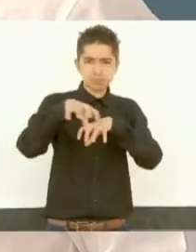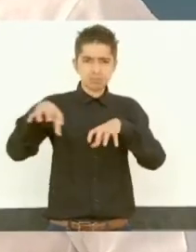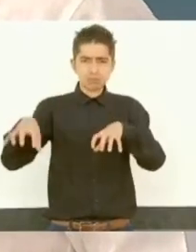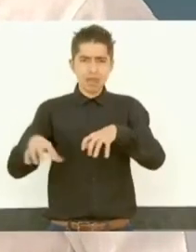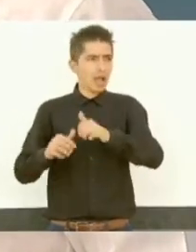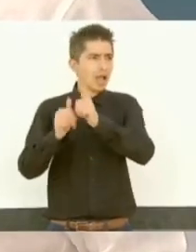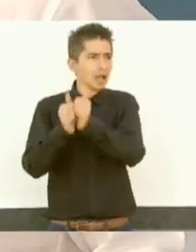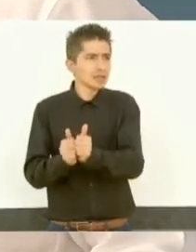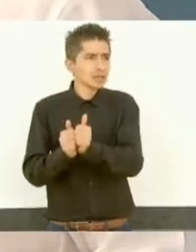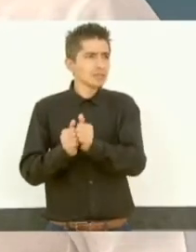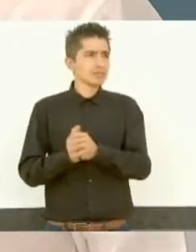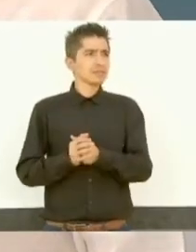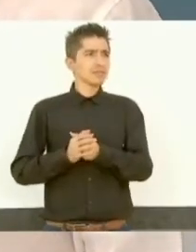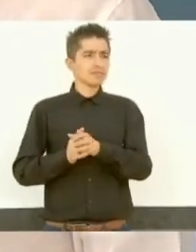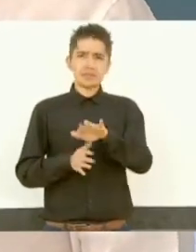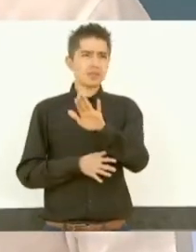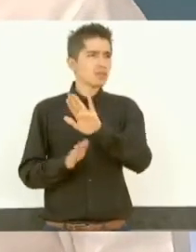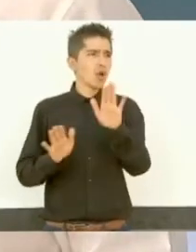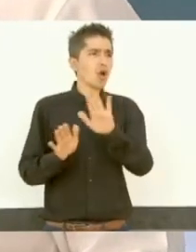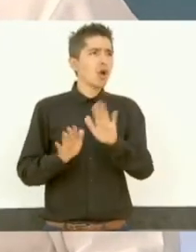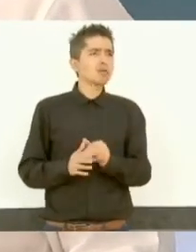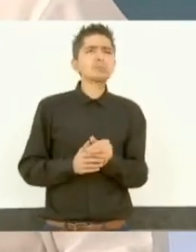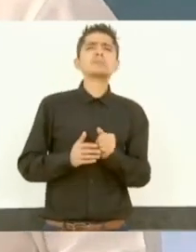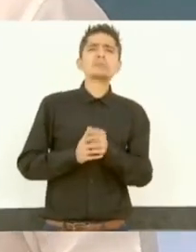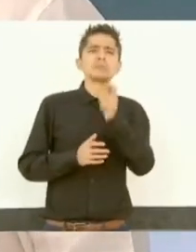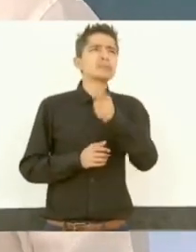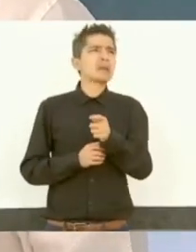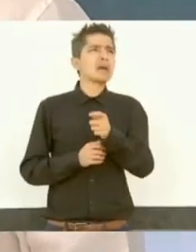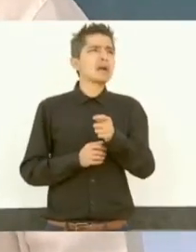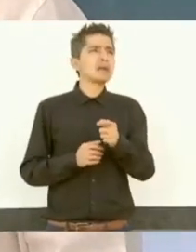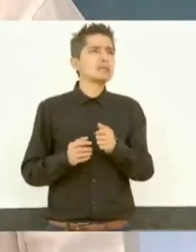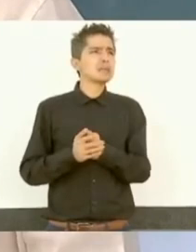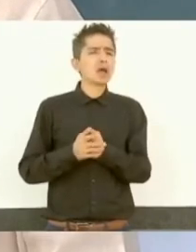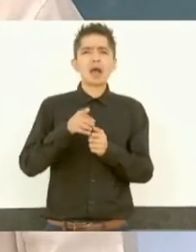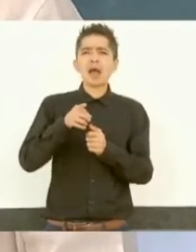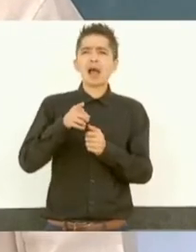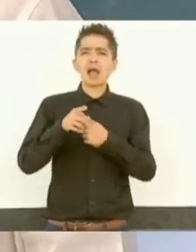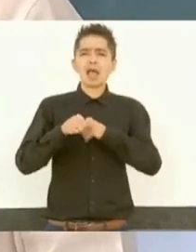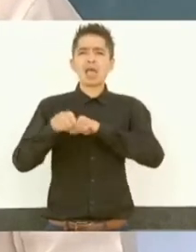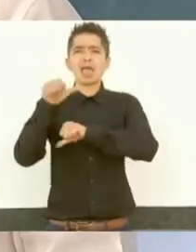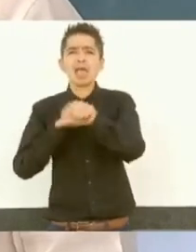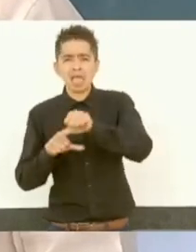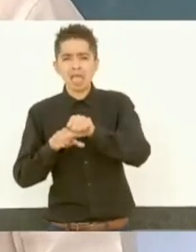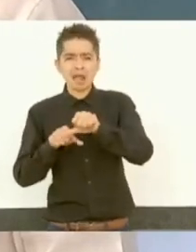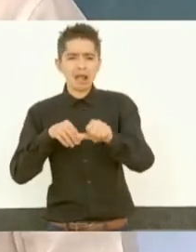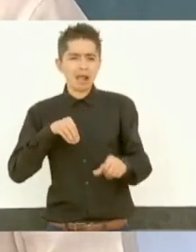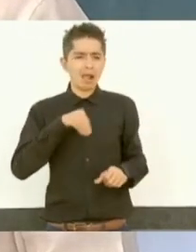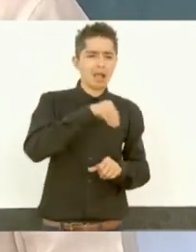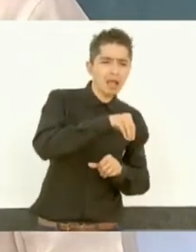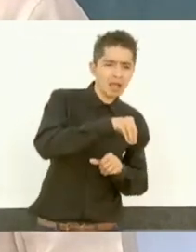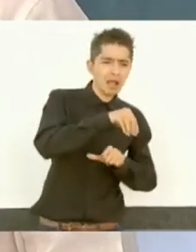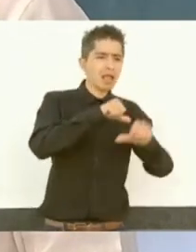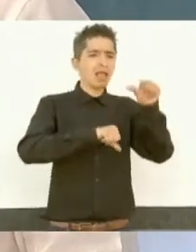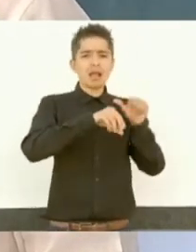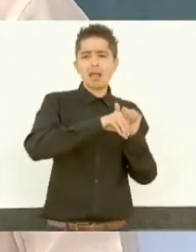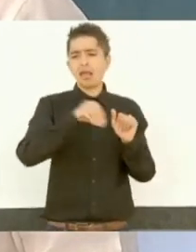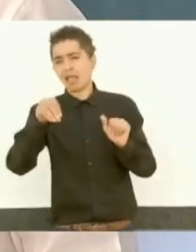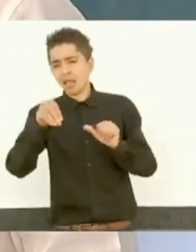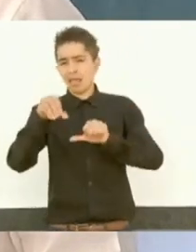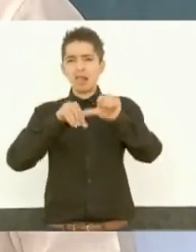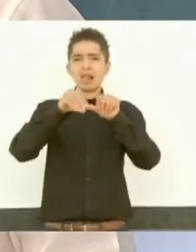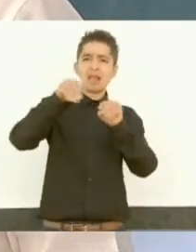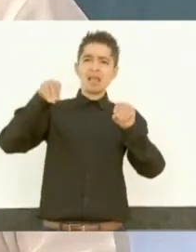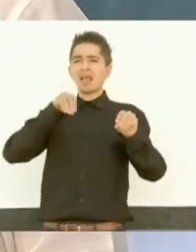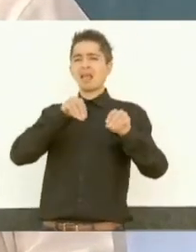no estar de un lado a otro. Esta es la